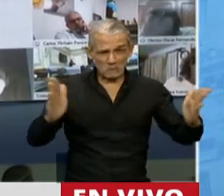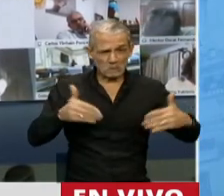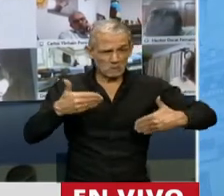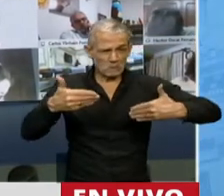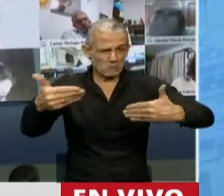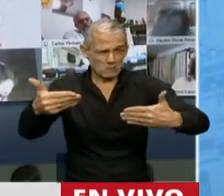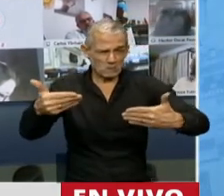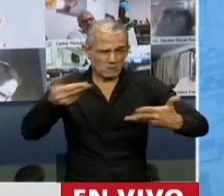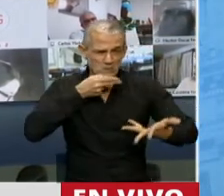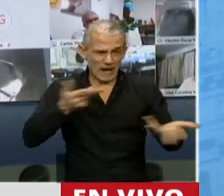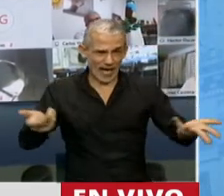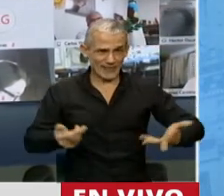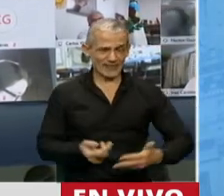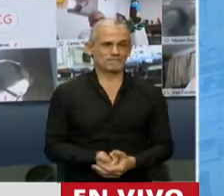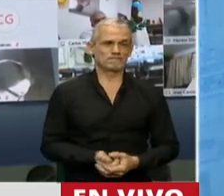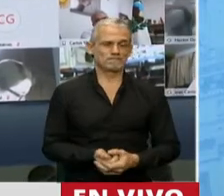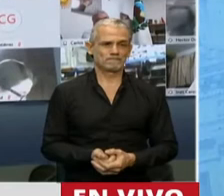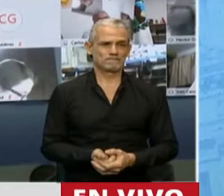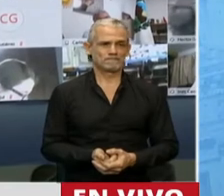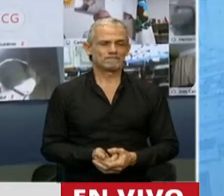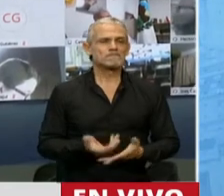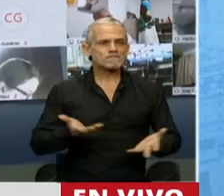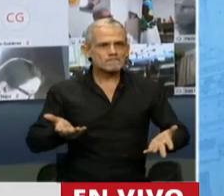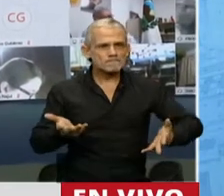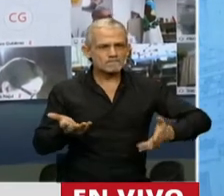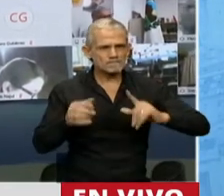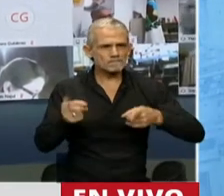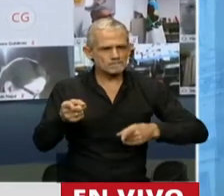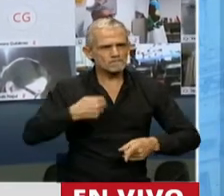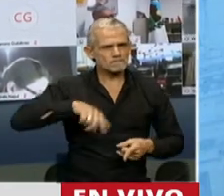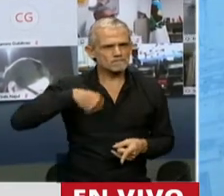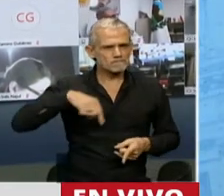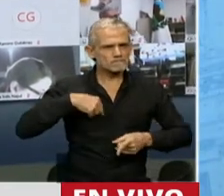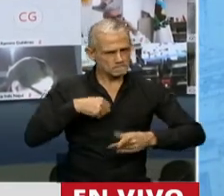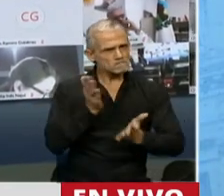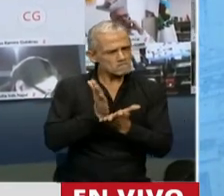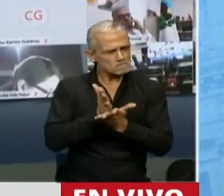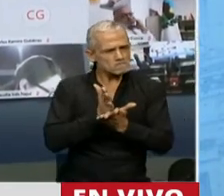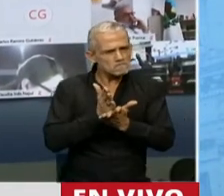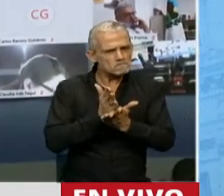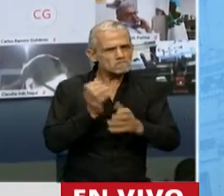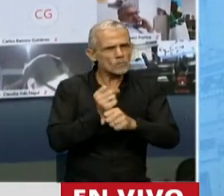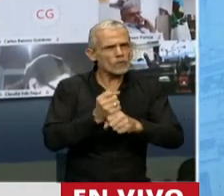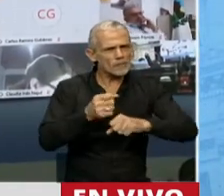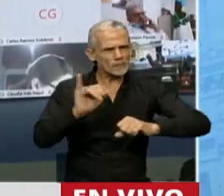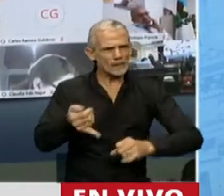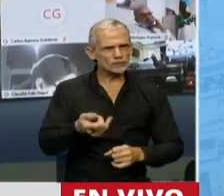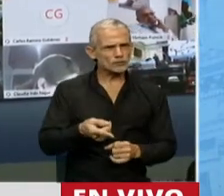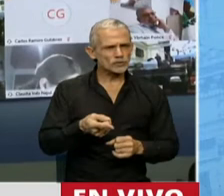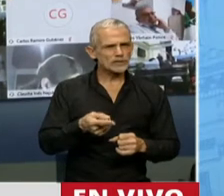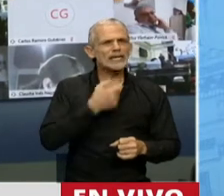avances. Y nosotros reivindicamos y queremos